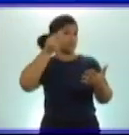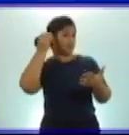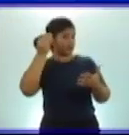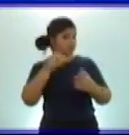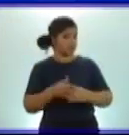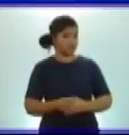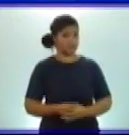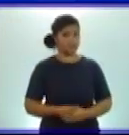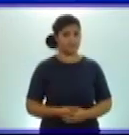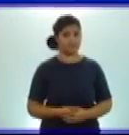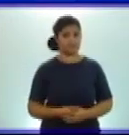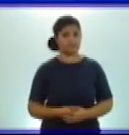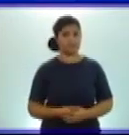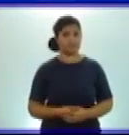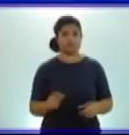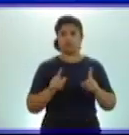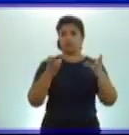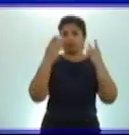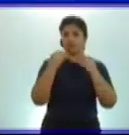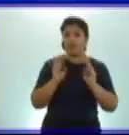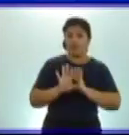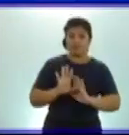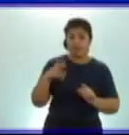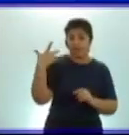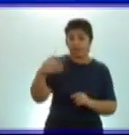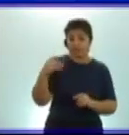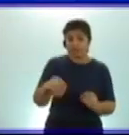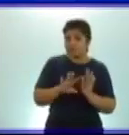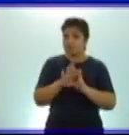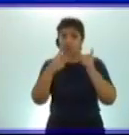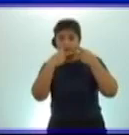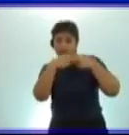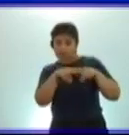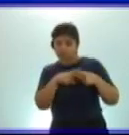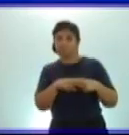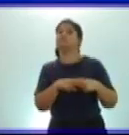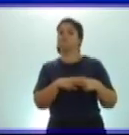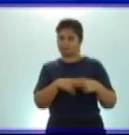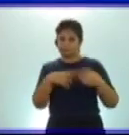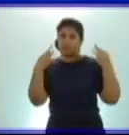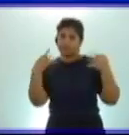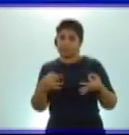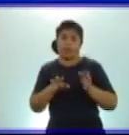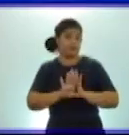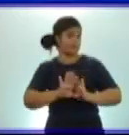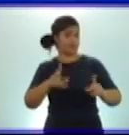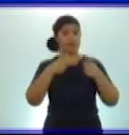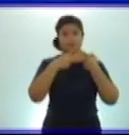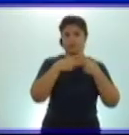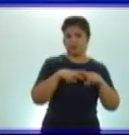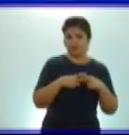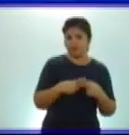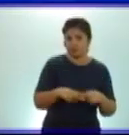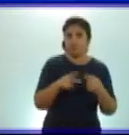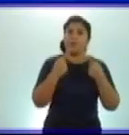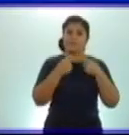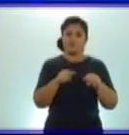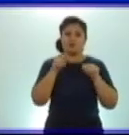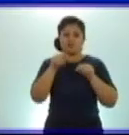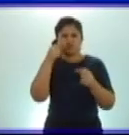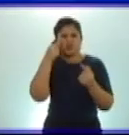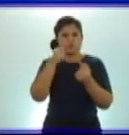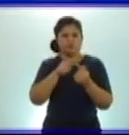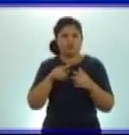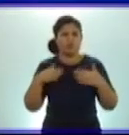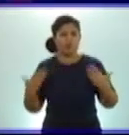ejercicios ya están resueltos. Es verdad, estos ejercicios relacionados con esta unidad ya deben estar resueltos, porque fue